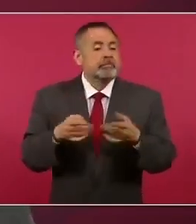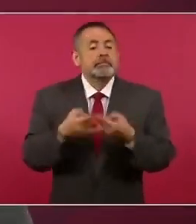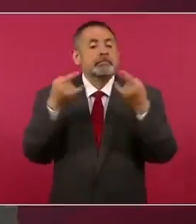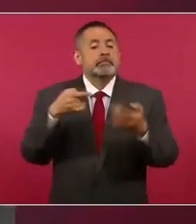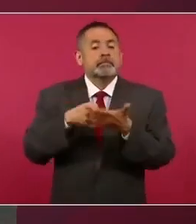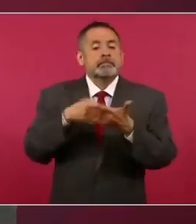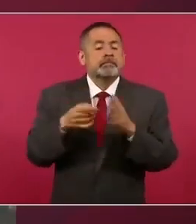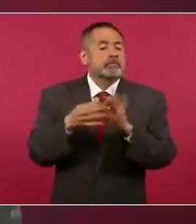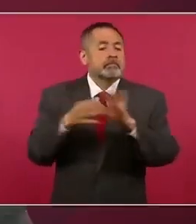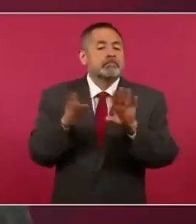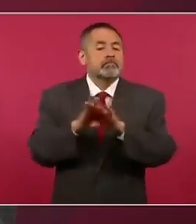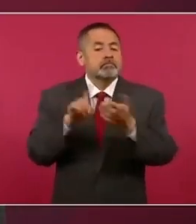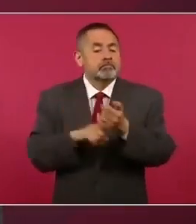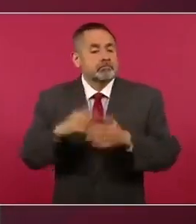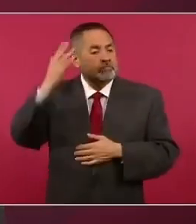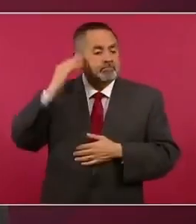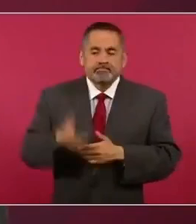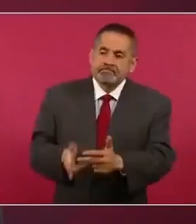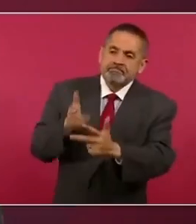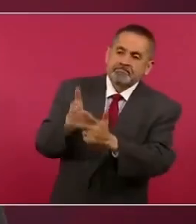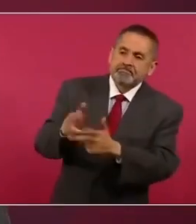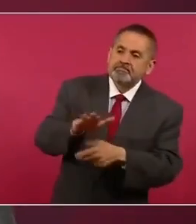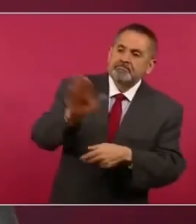al presidente Madero